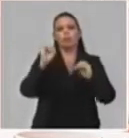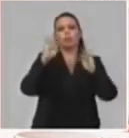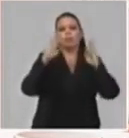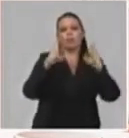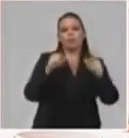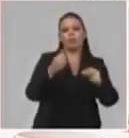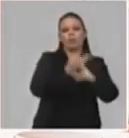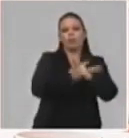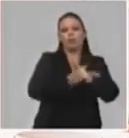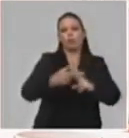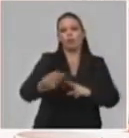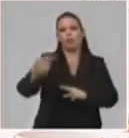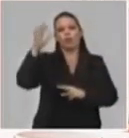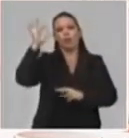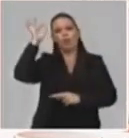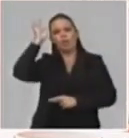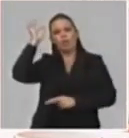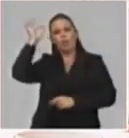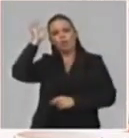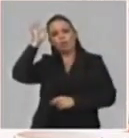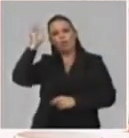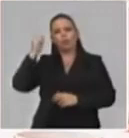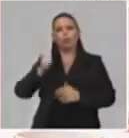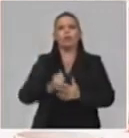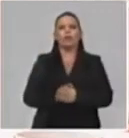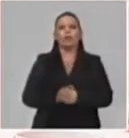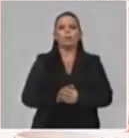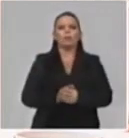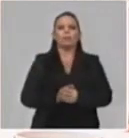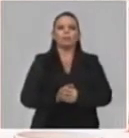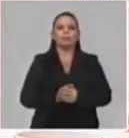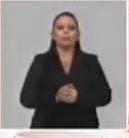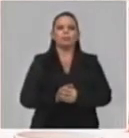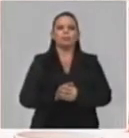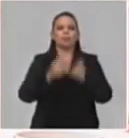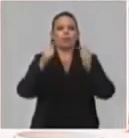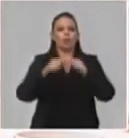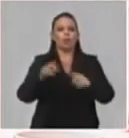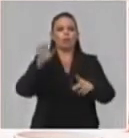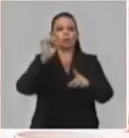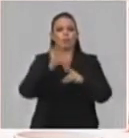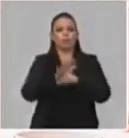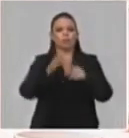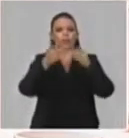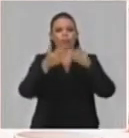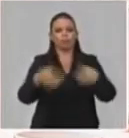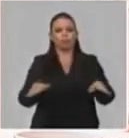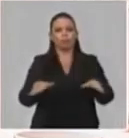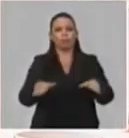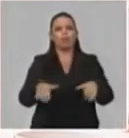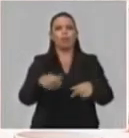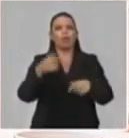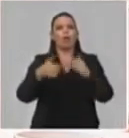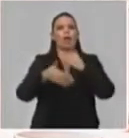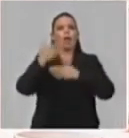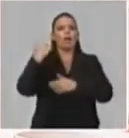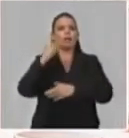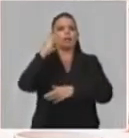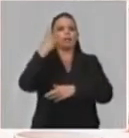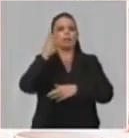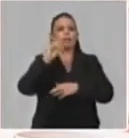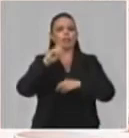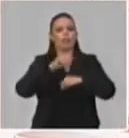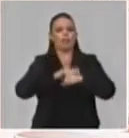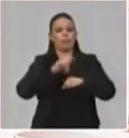Cuba y además física y química alternando. Se amplió a una hora las actividades televisivas, que bueno, eran media hora, a una hora las actividades